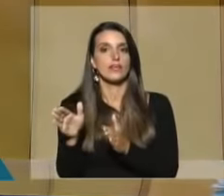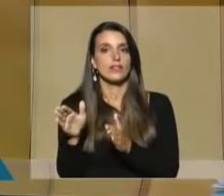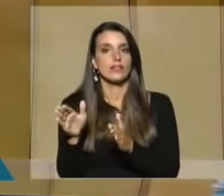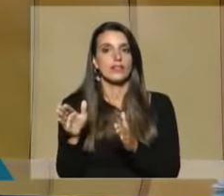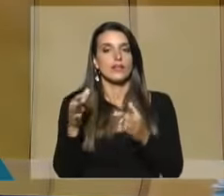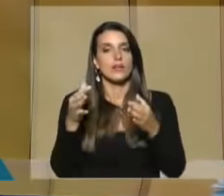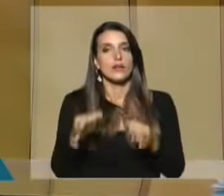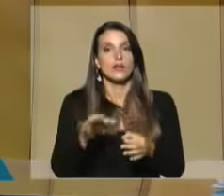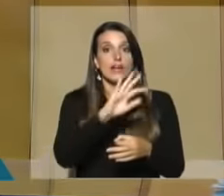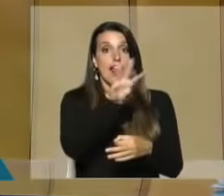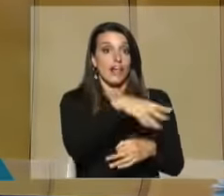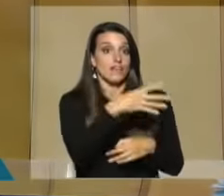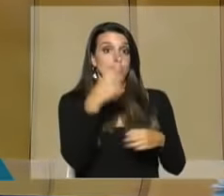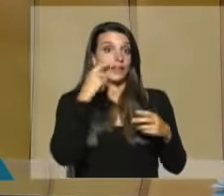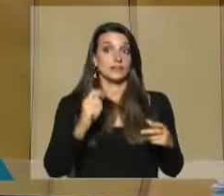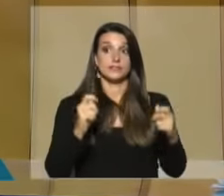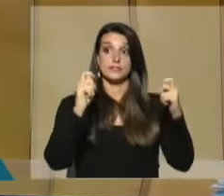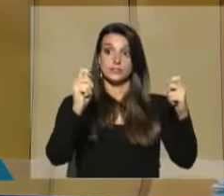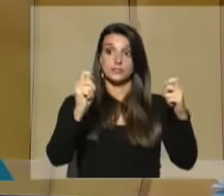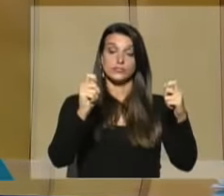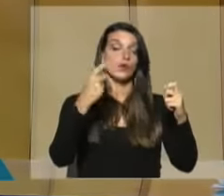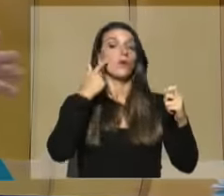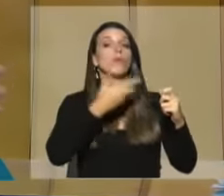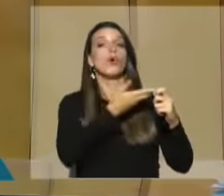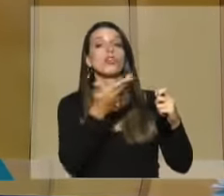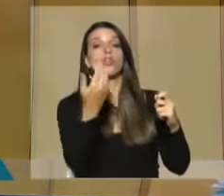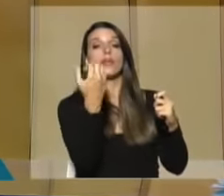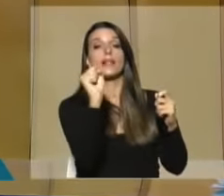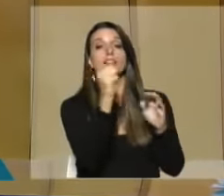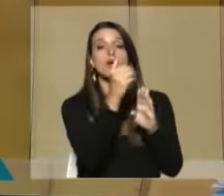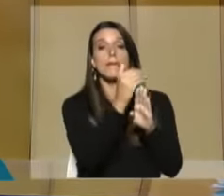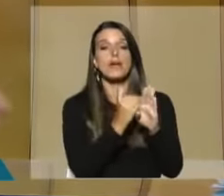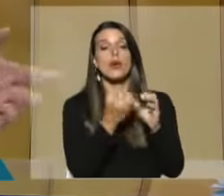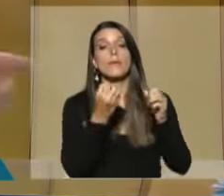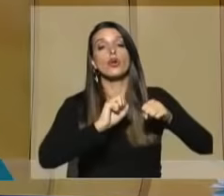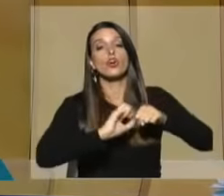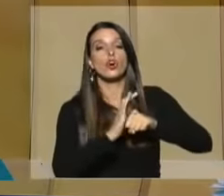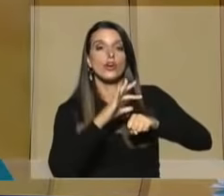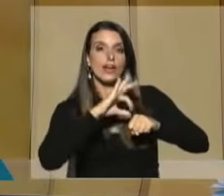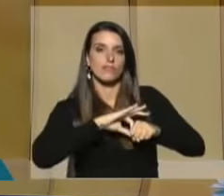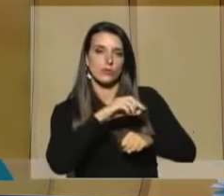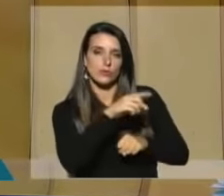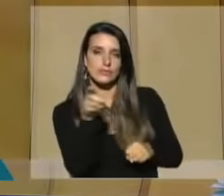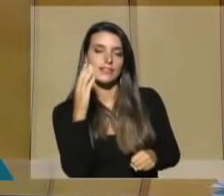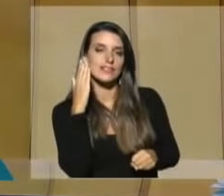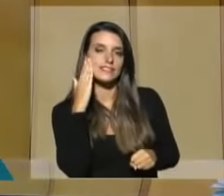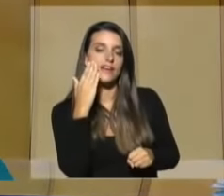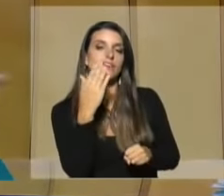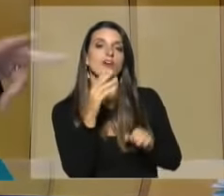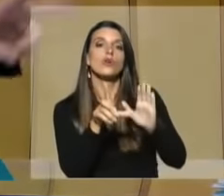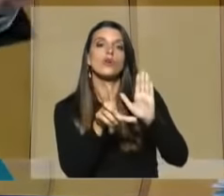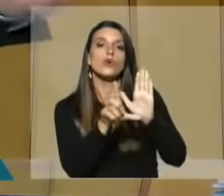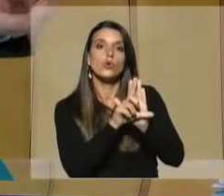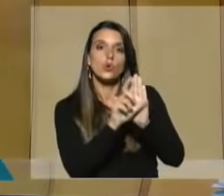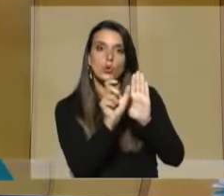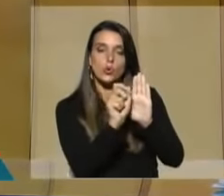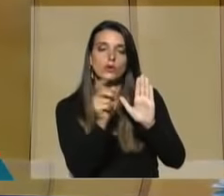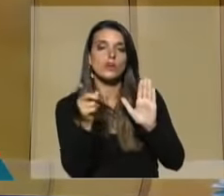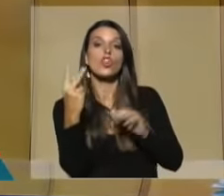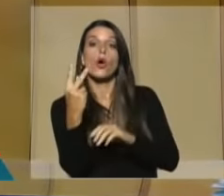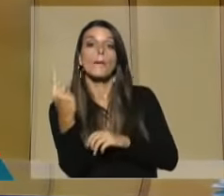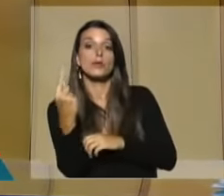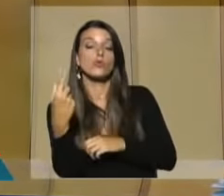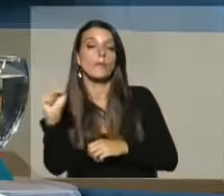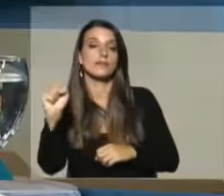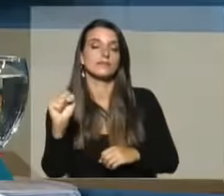Con gráficas mostró que el delito bajó básicamente por la pandemia. Ustedes entienden que la LUC incidió. Tiene dos minutos,